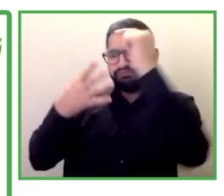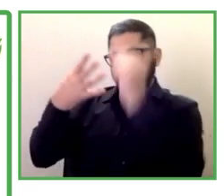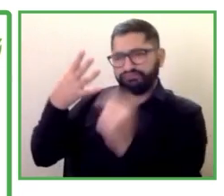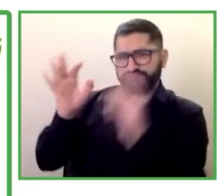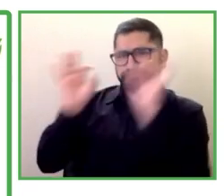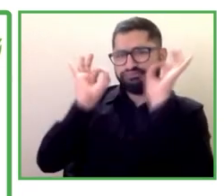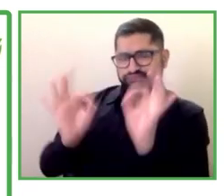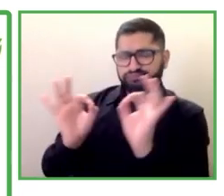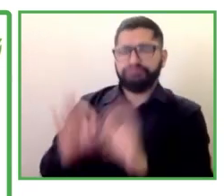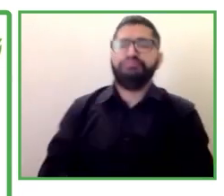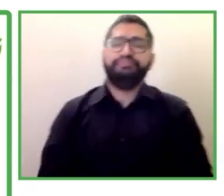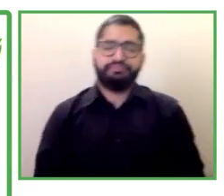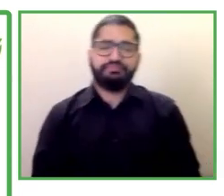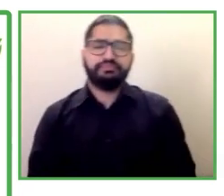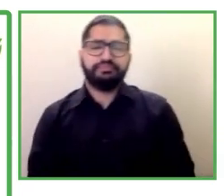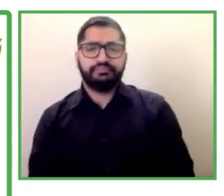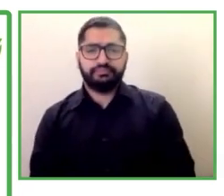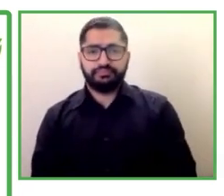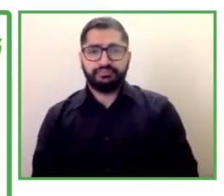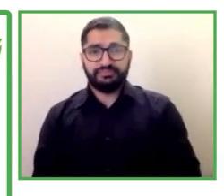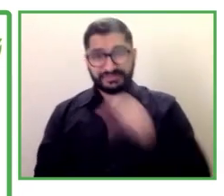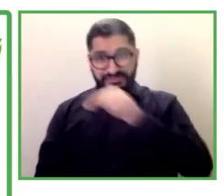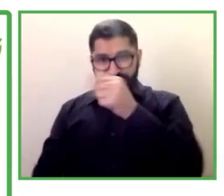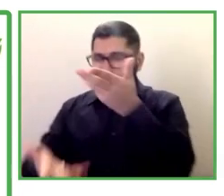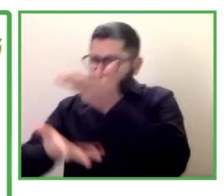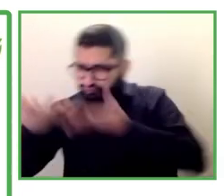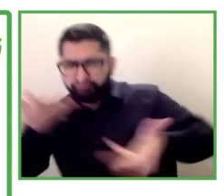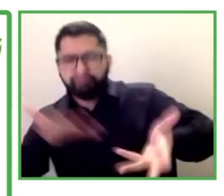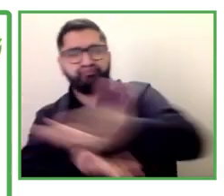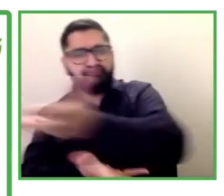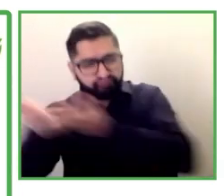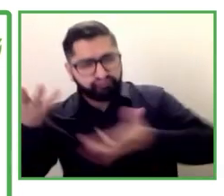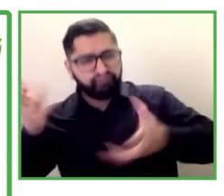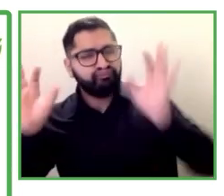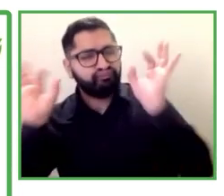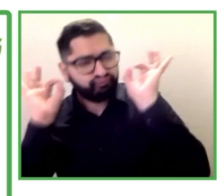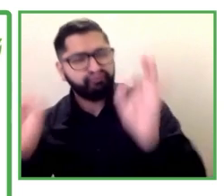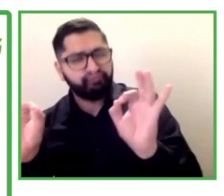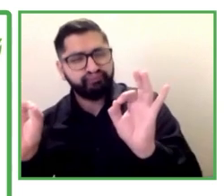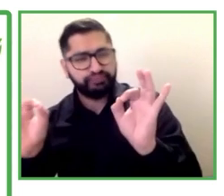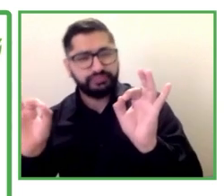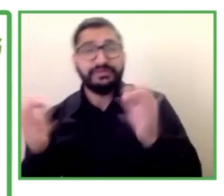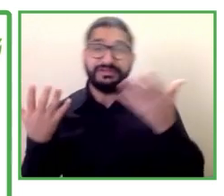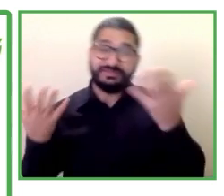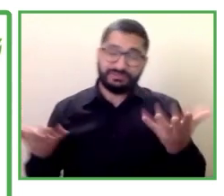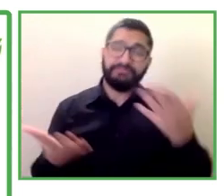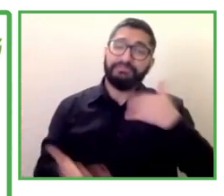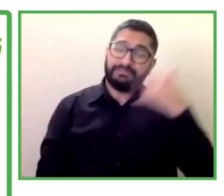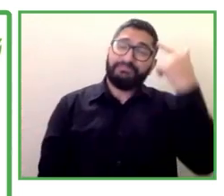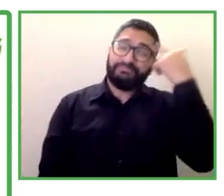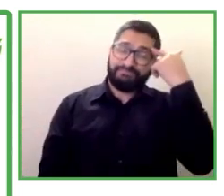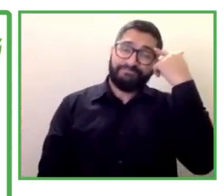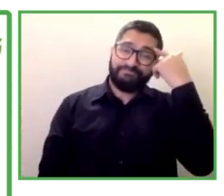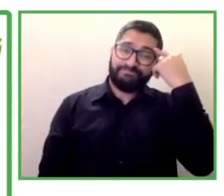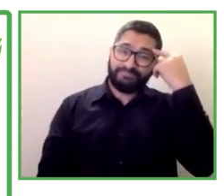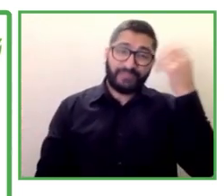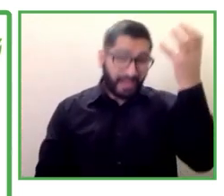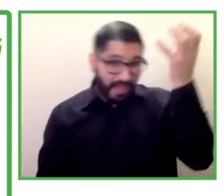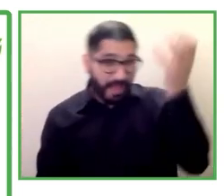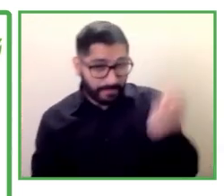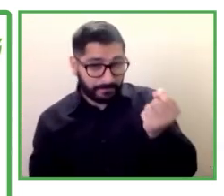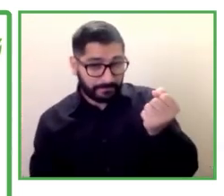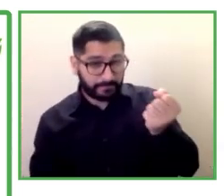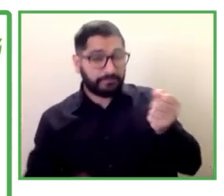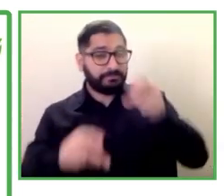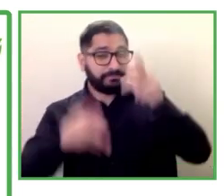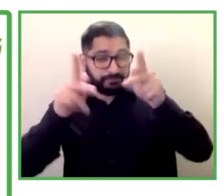esta colaboración sostuvo distintas reuniones virtuales para ver los lugares de trabajo la retención